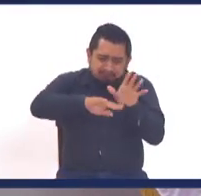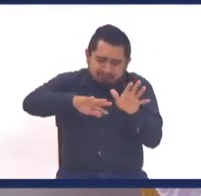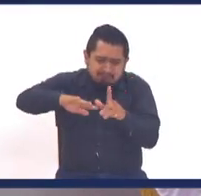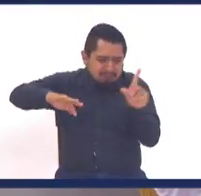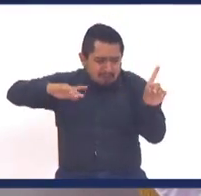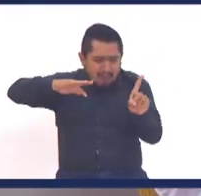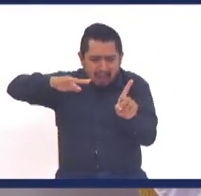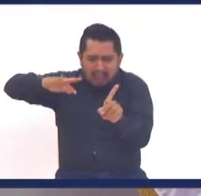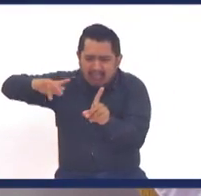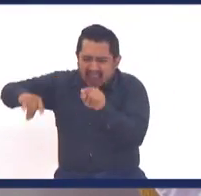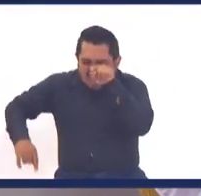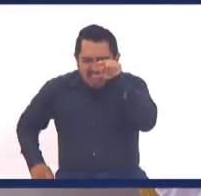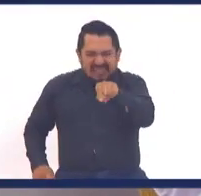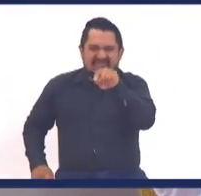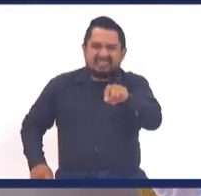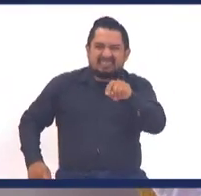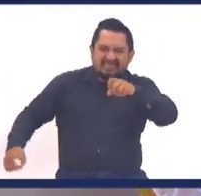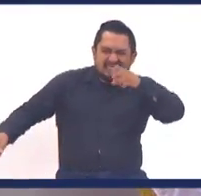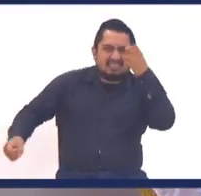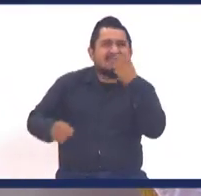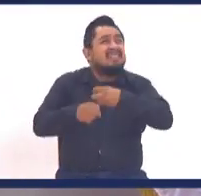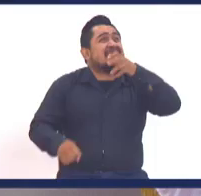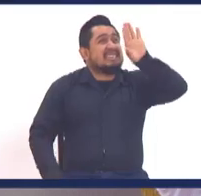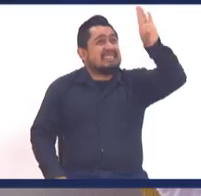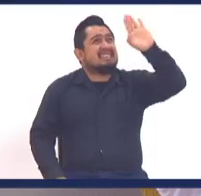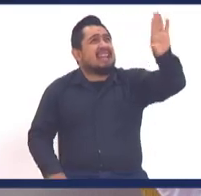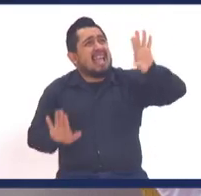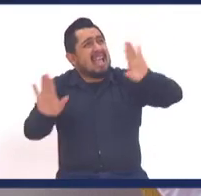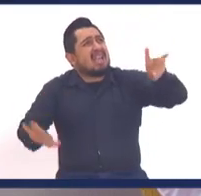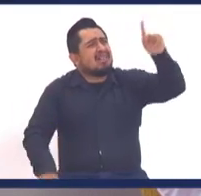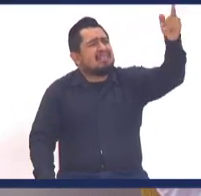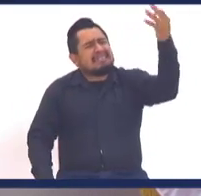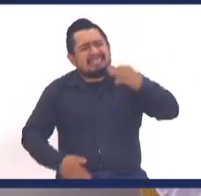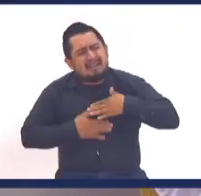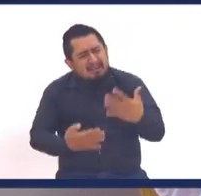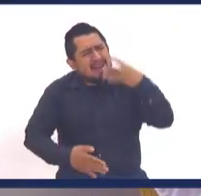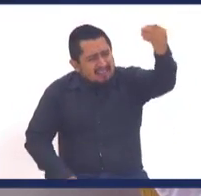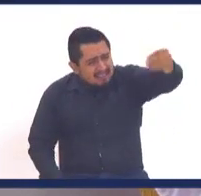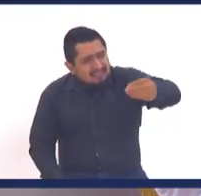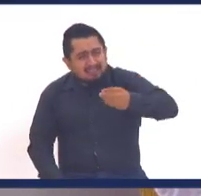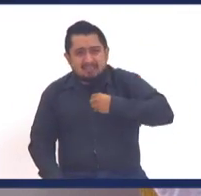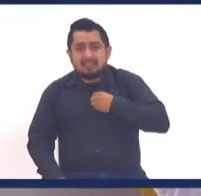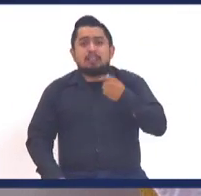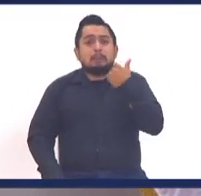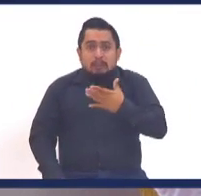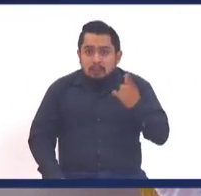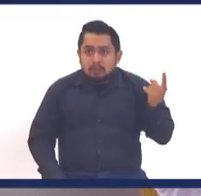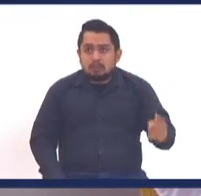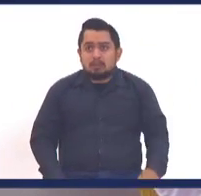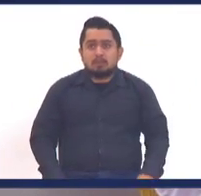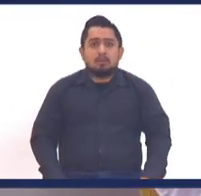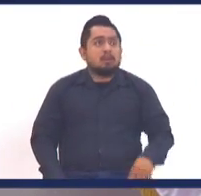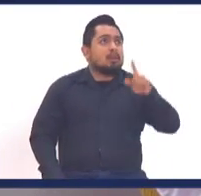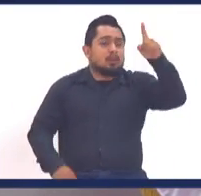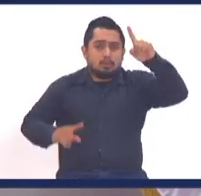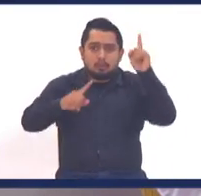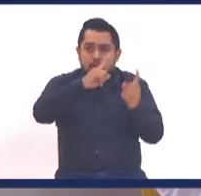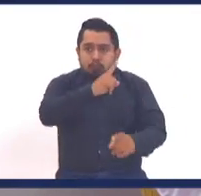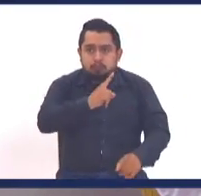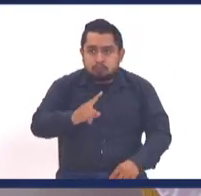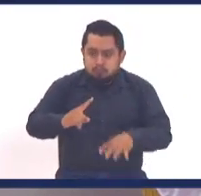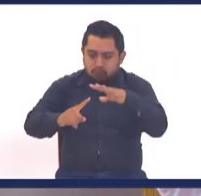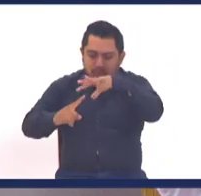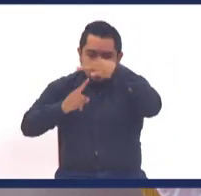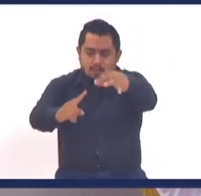compatriotas, en ese momento clamaron y dijeron, Señor Jesús, ten misericordia de mí. ¿Adivina qué pasó? Te